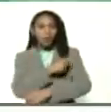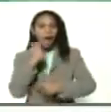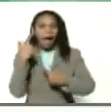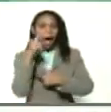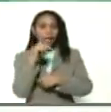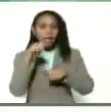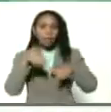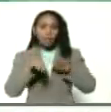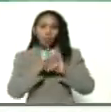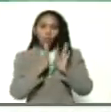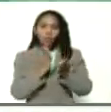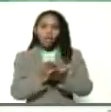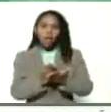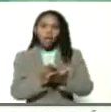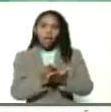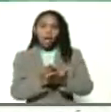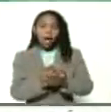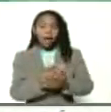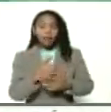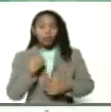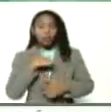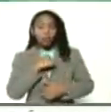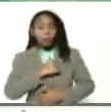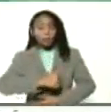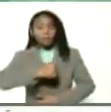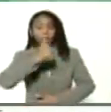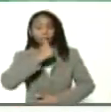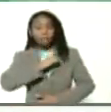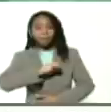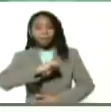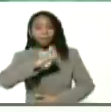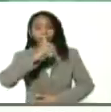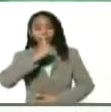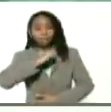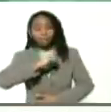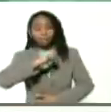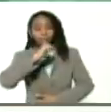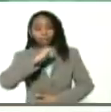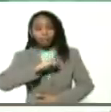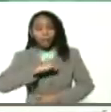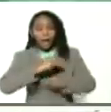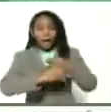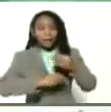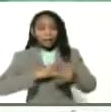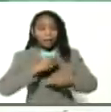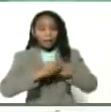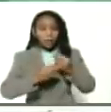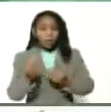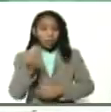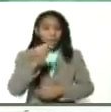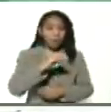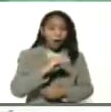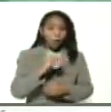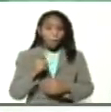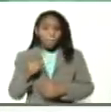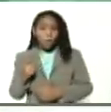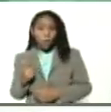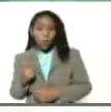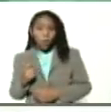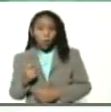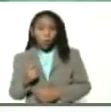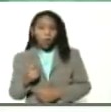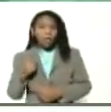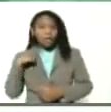haciendo de tripas corazón haciendo más con menos y con